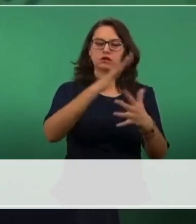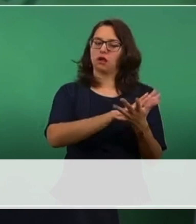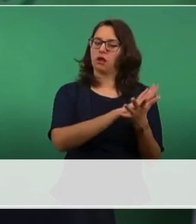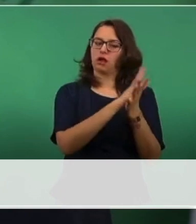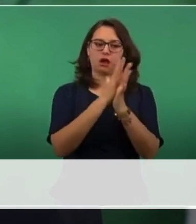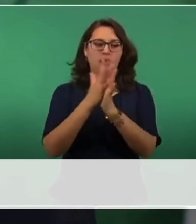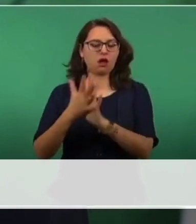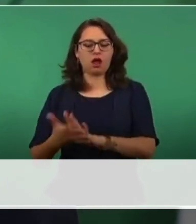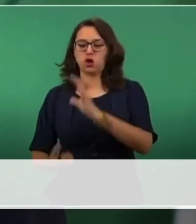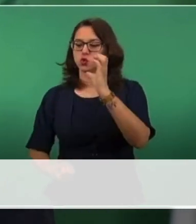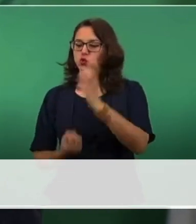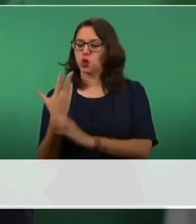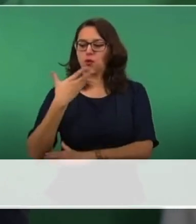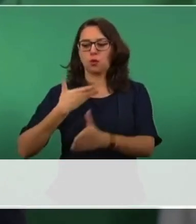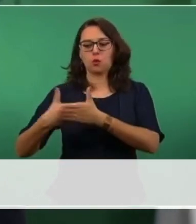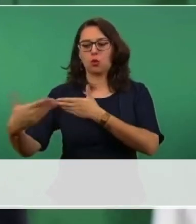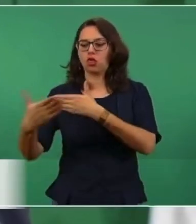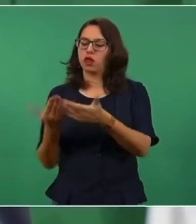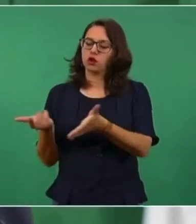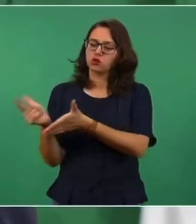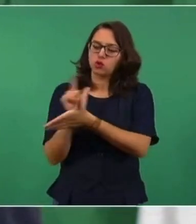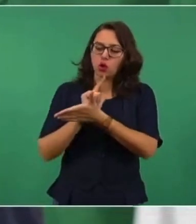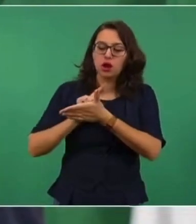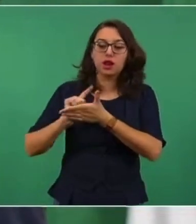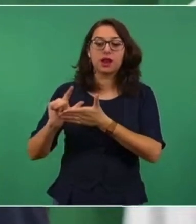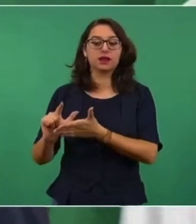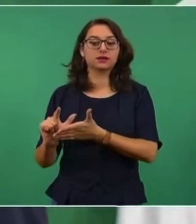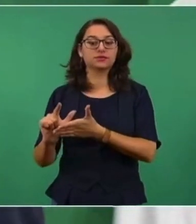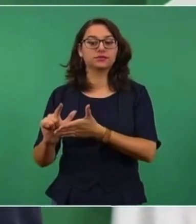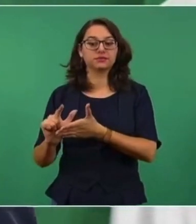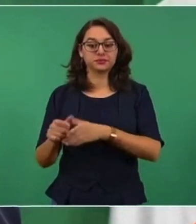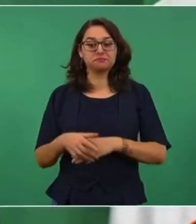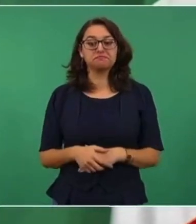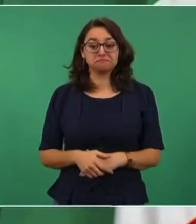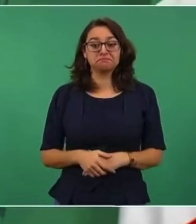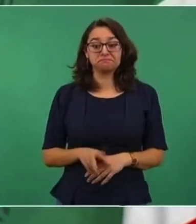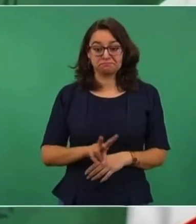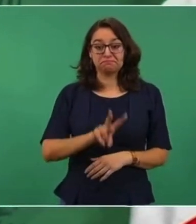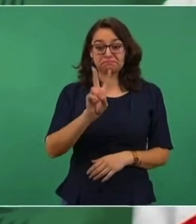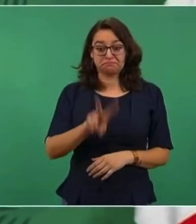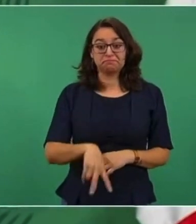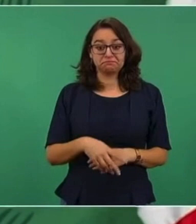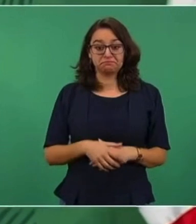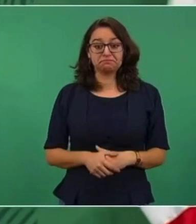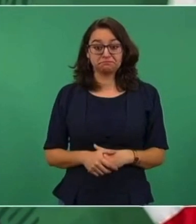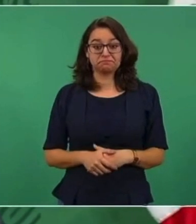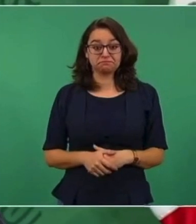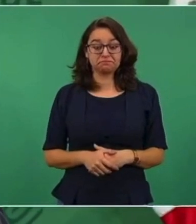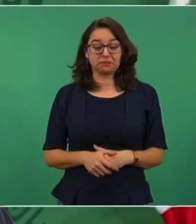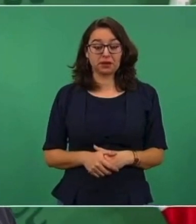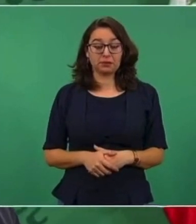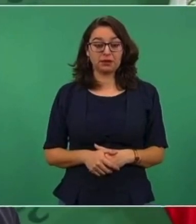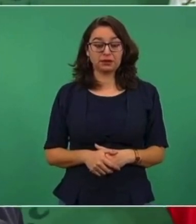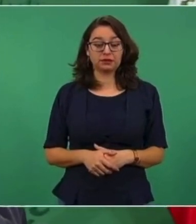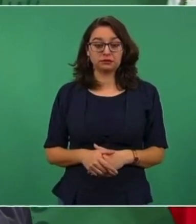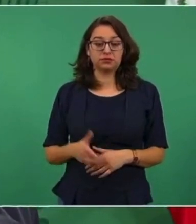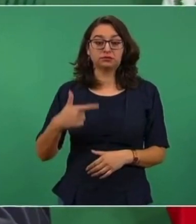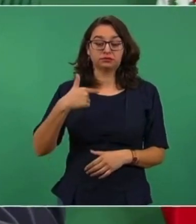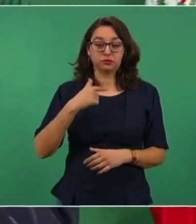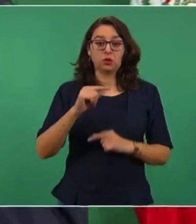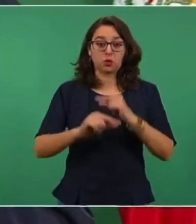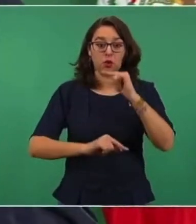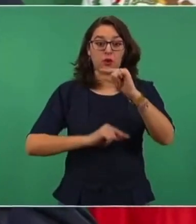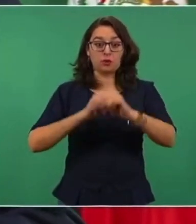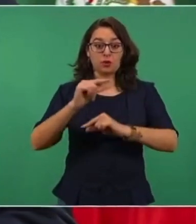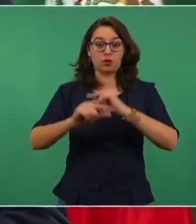el que se vayan utilizando cada vez más energías